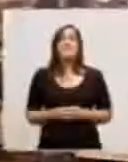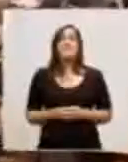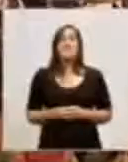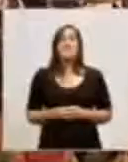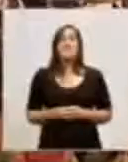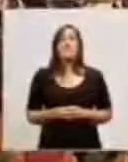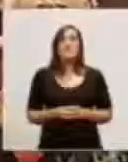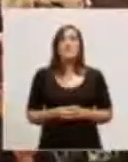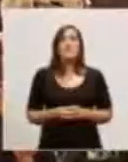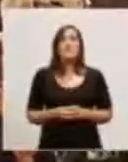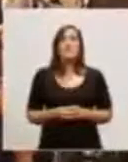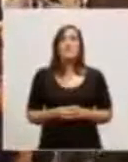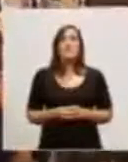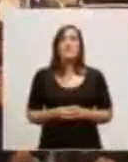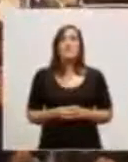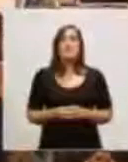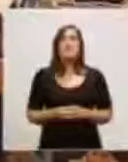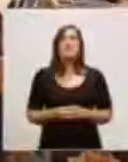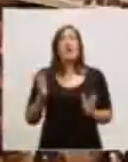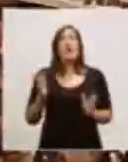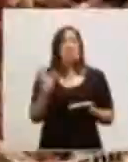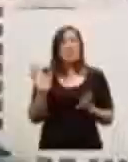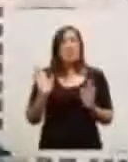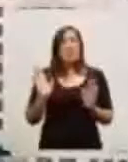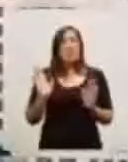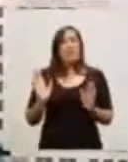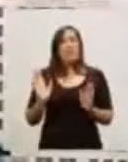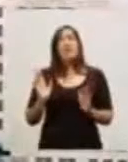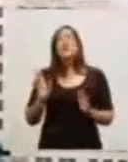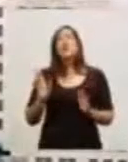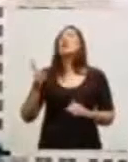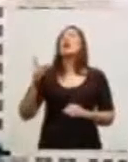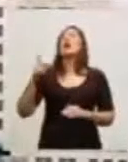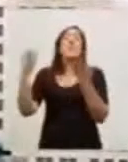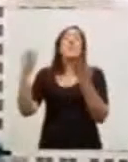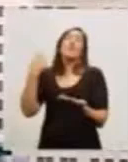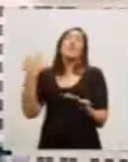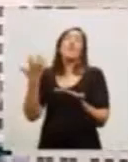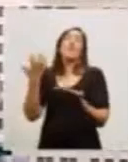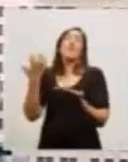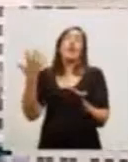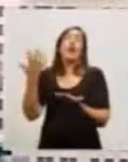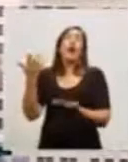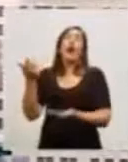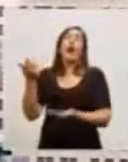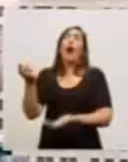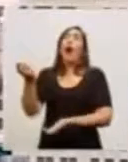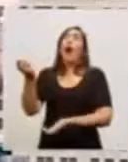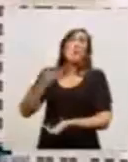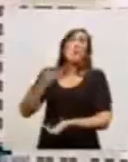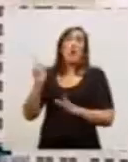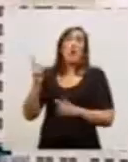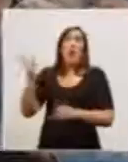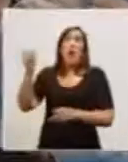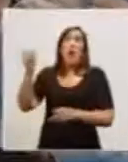Pero hay una diferencia, las de ellos sobre mí no tienen efecto, las del doctor sí, las del doctor son